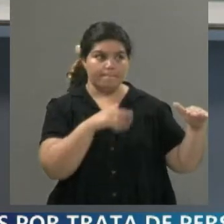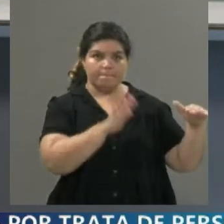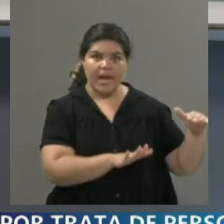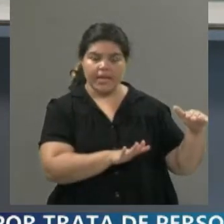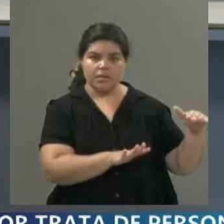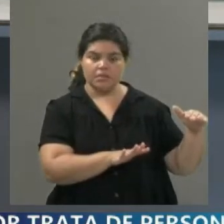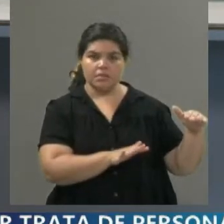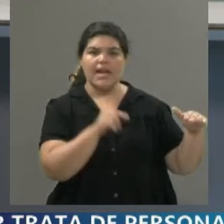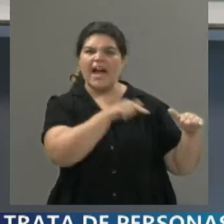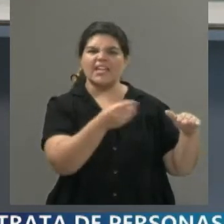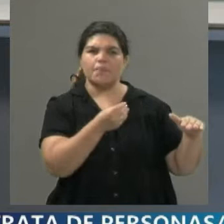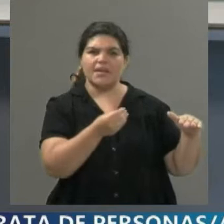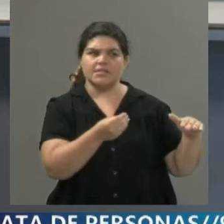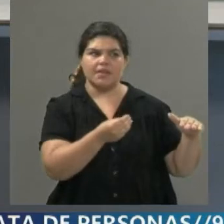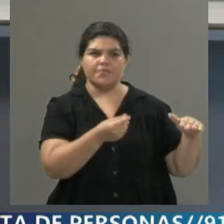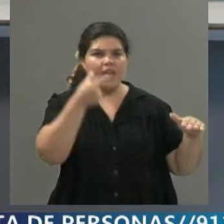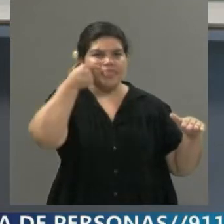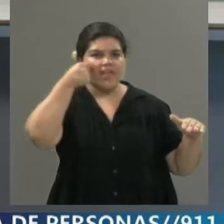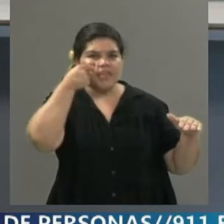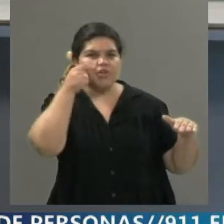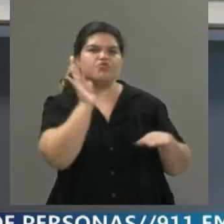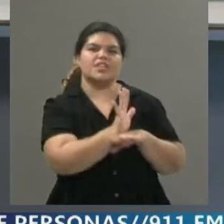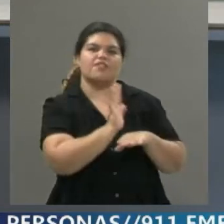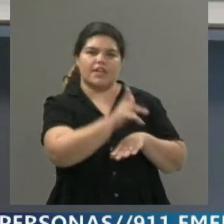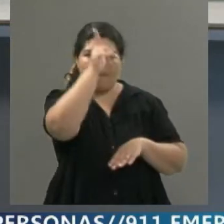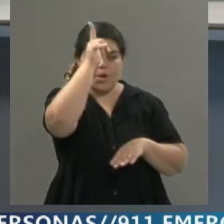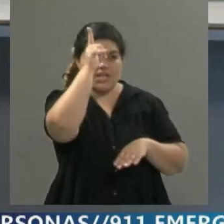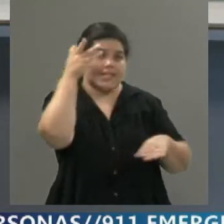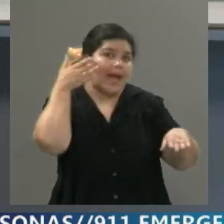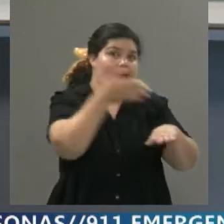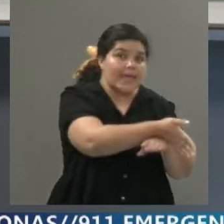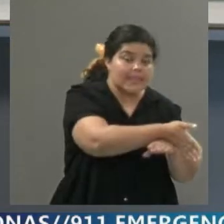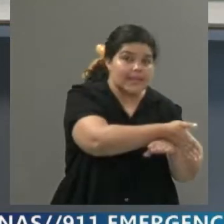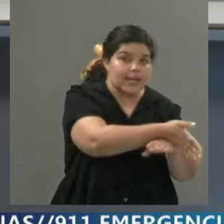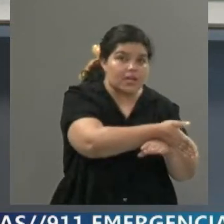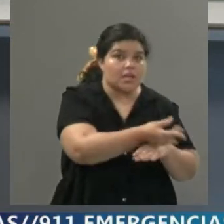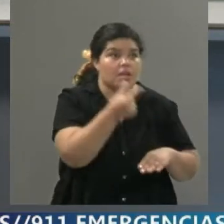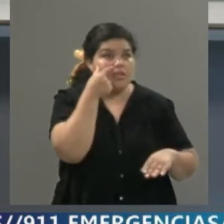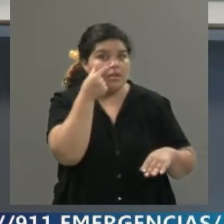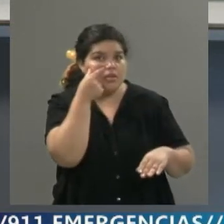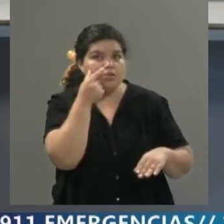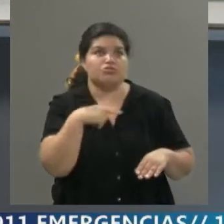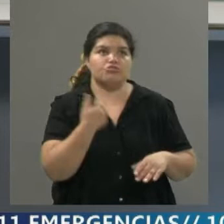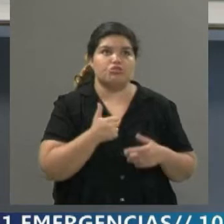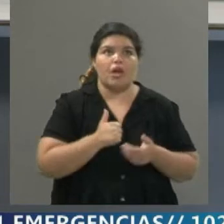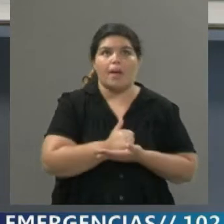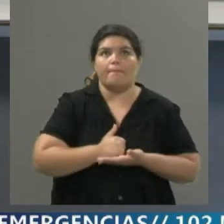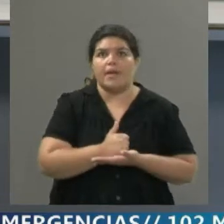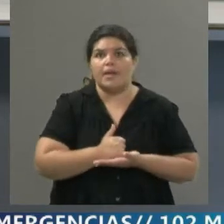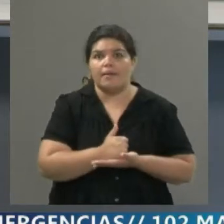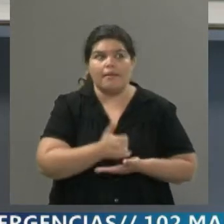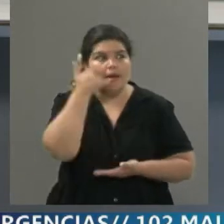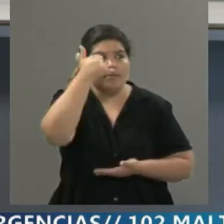testigo de un allanamiento que fue un allanamiento en realidad que nunca se hizo porque fue como que estuvimos en un lugar esperando el llamado, nunca se hizo el allanamiento